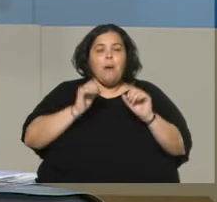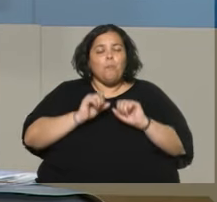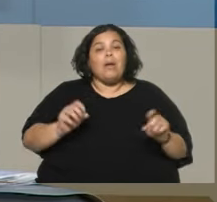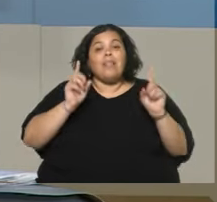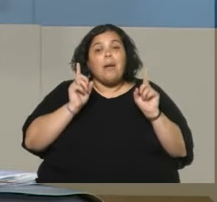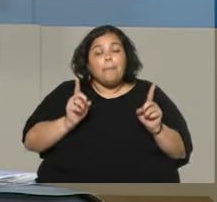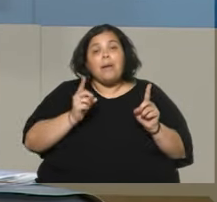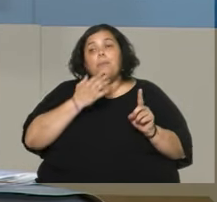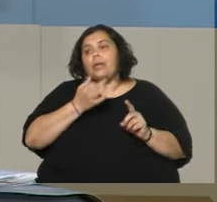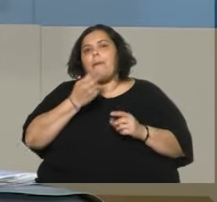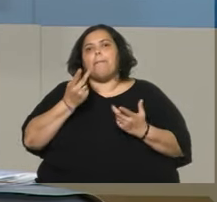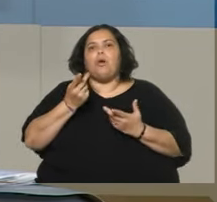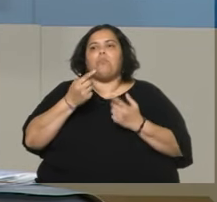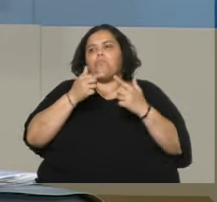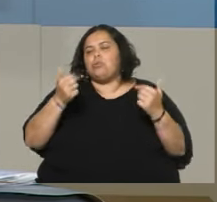alguna patología,